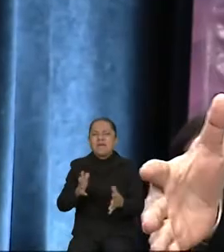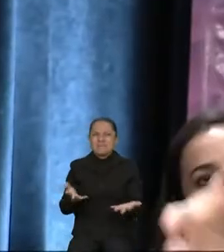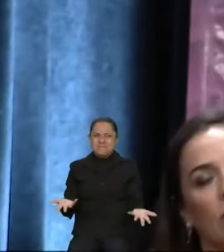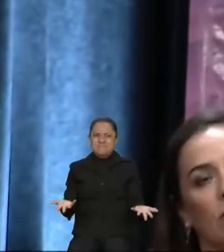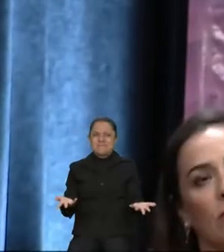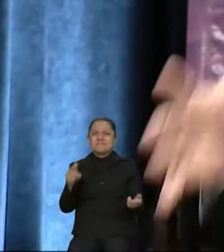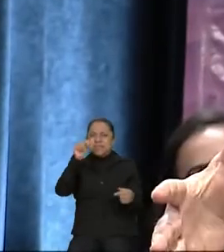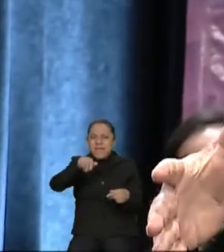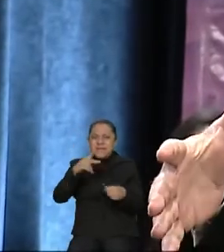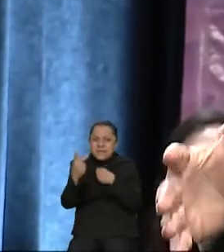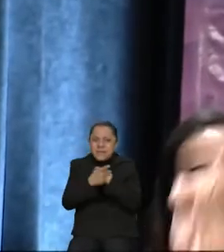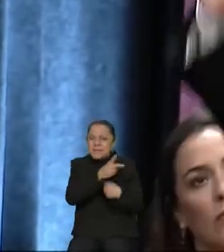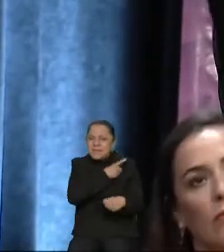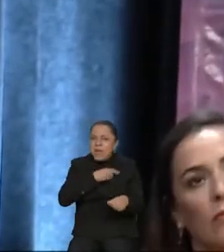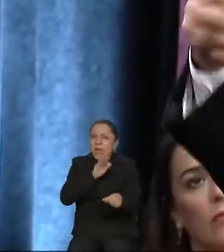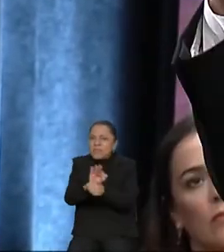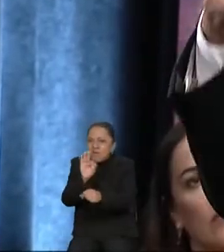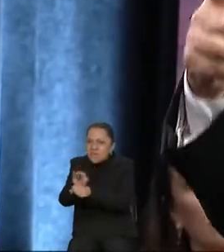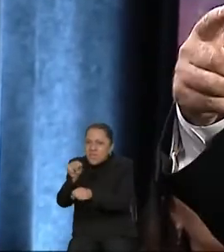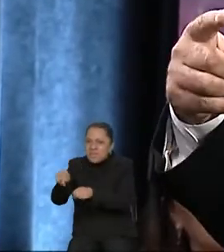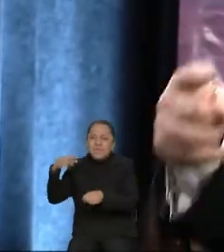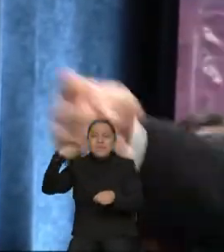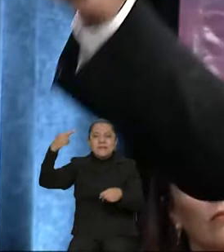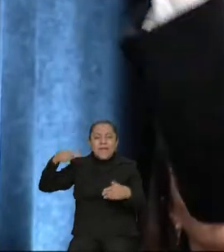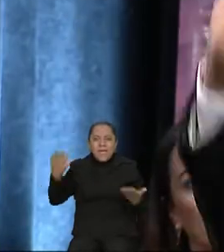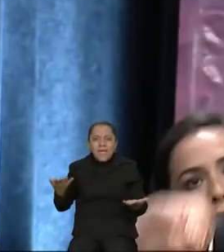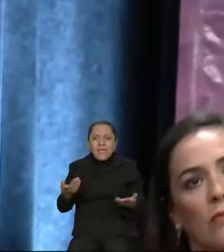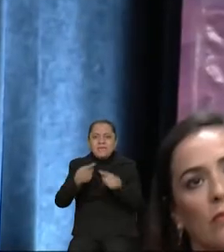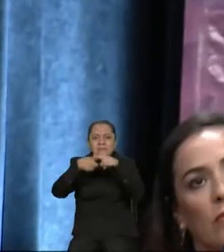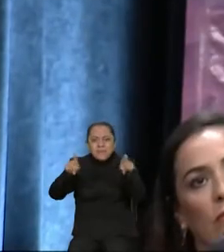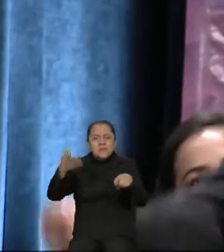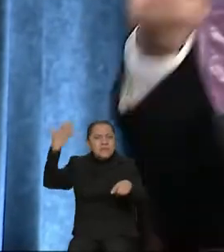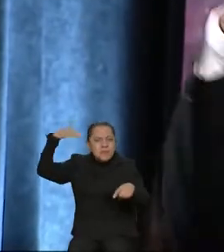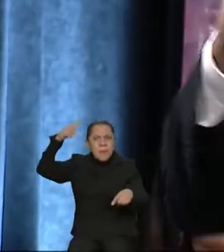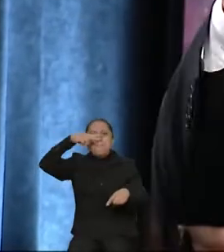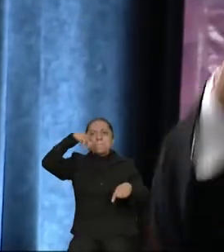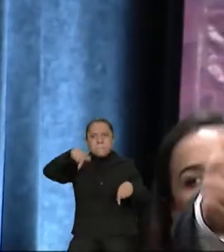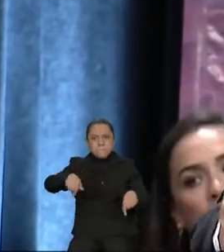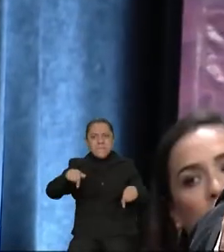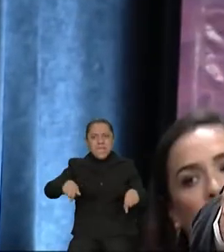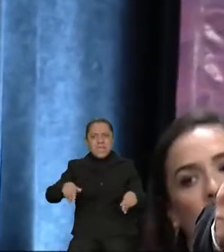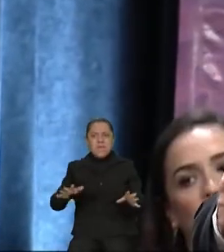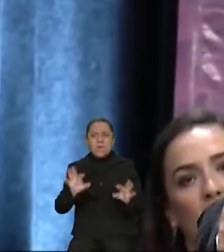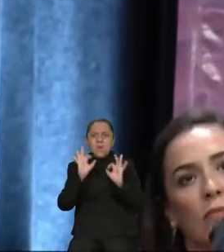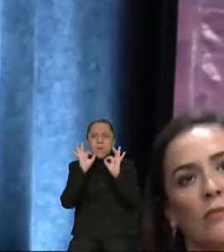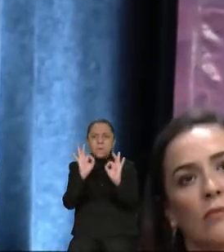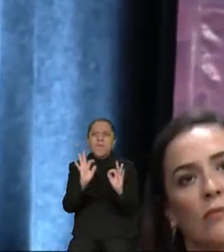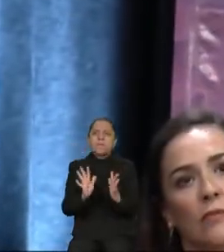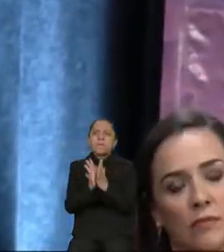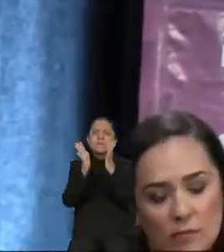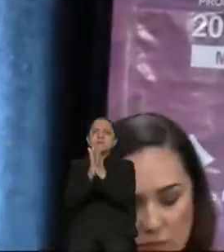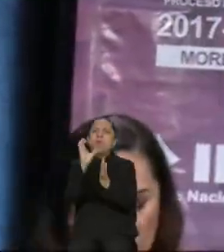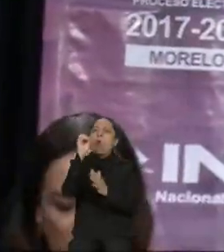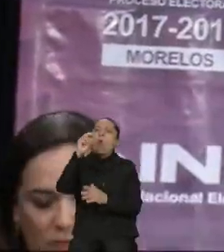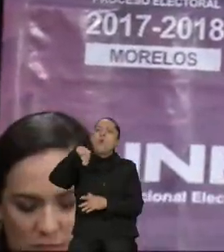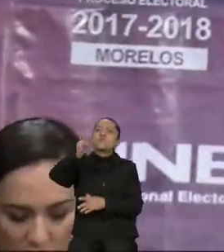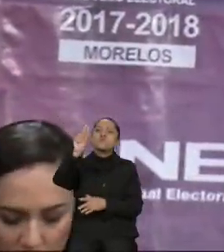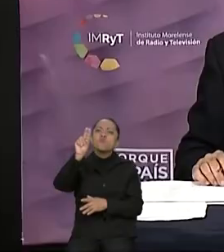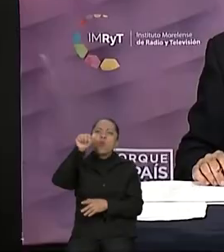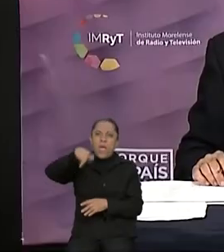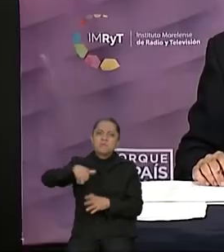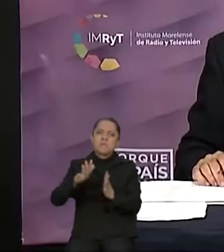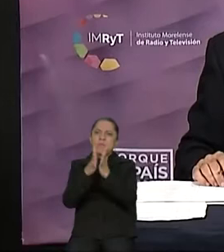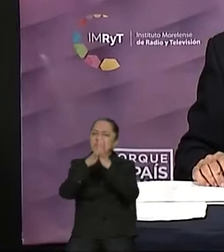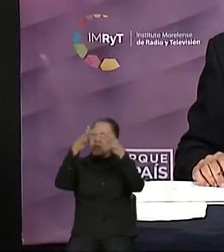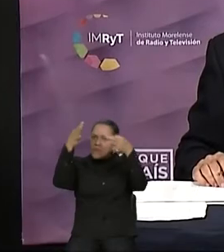volvamos a ser un referente porque México lo fue. Hasta con participaciones en Naciones Unidas y en el Consejo de Seguridad. Muchas gracias. Gracias,